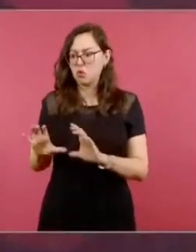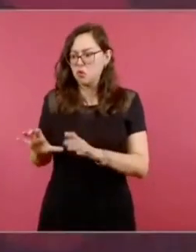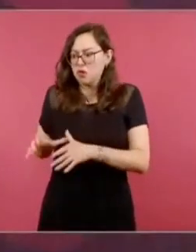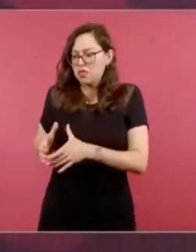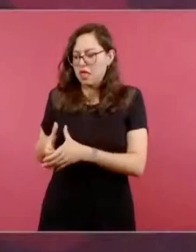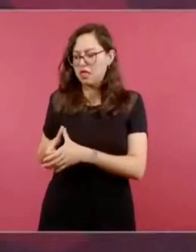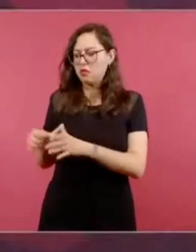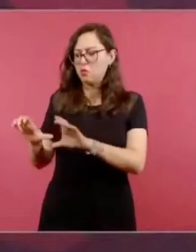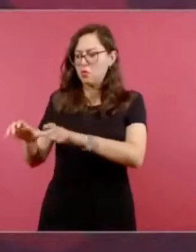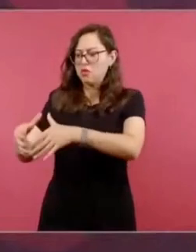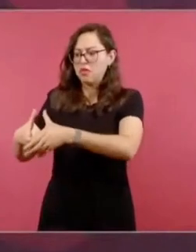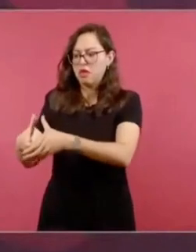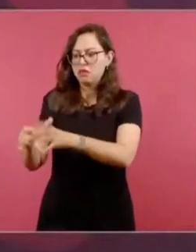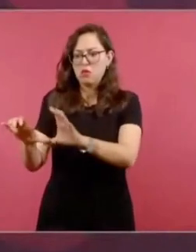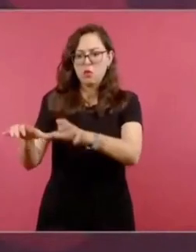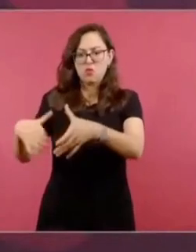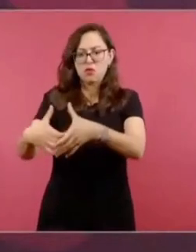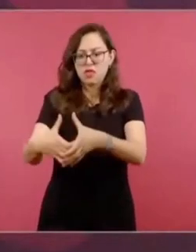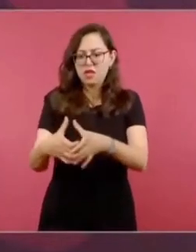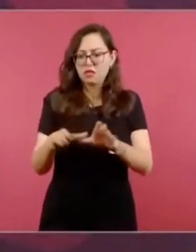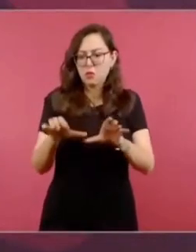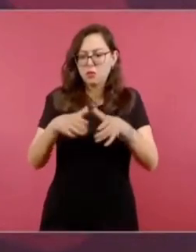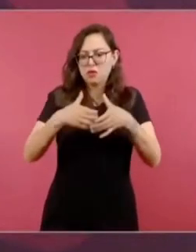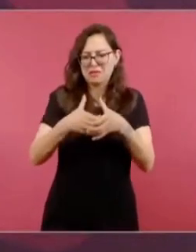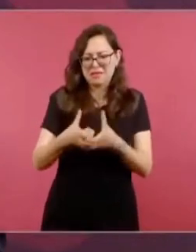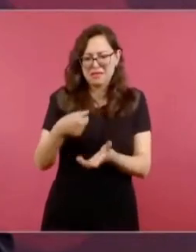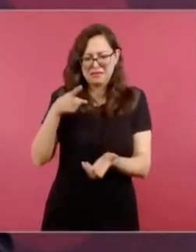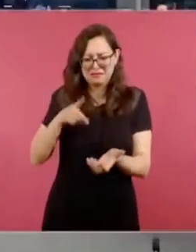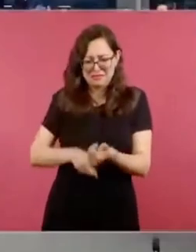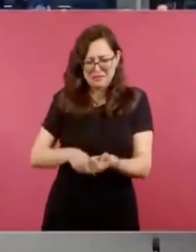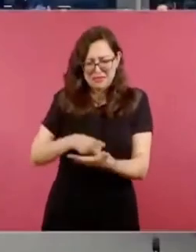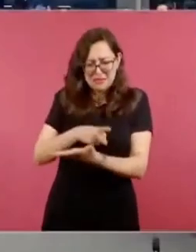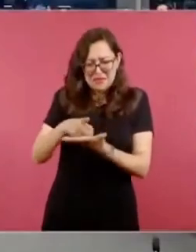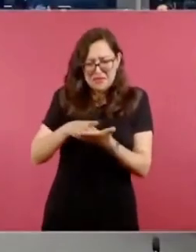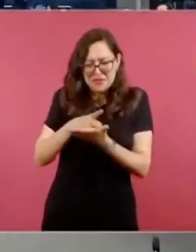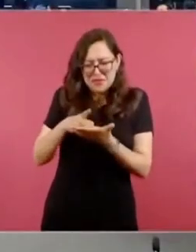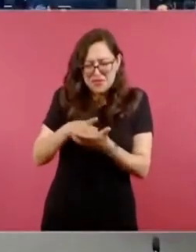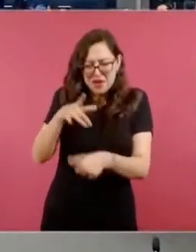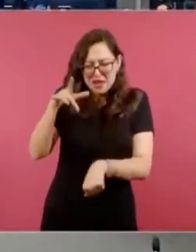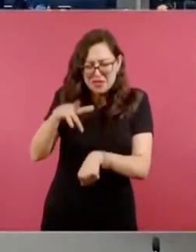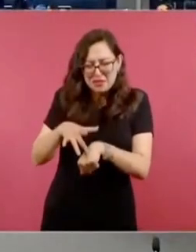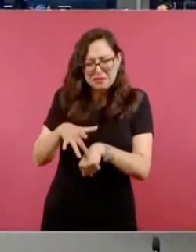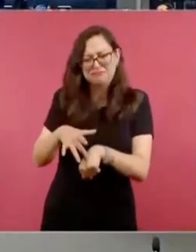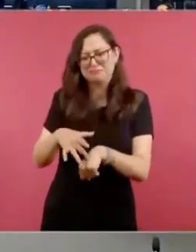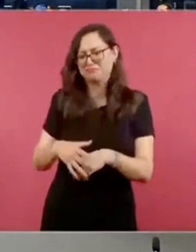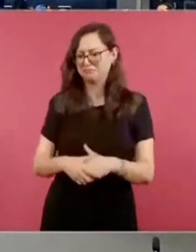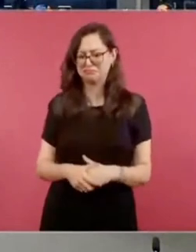consumo de químicos,